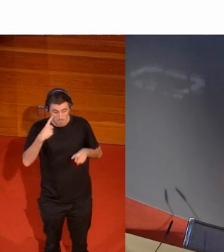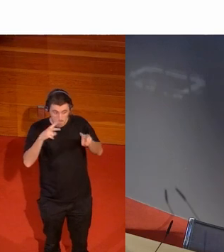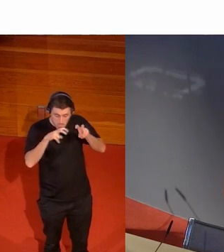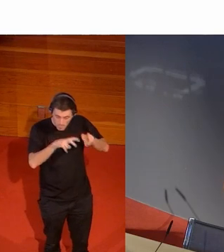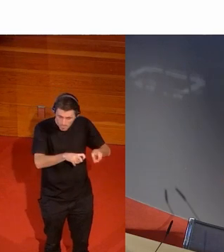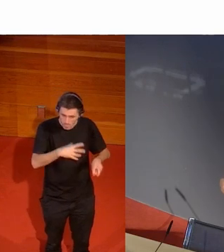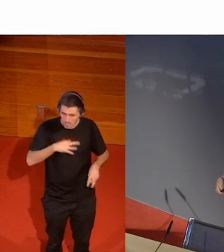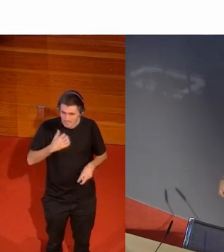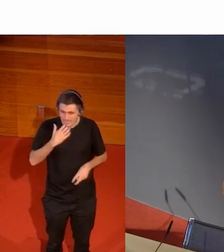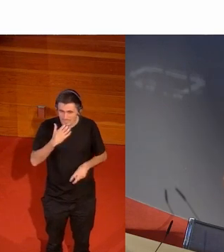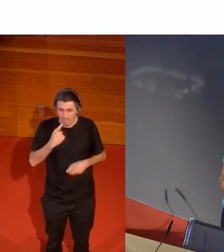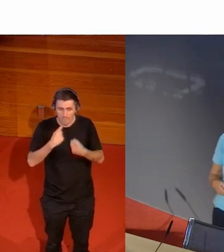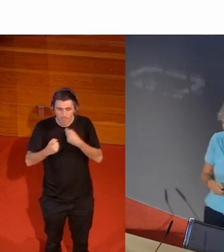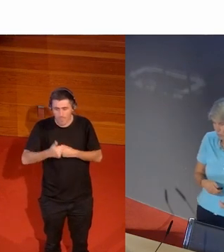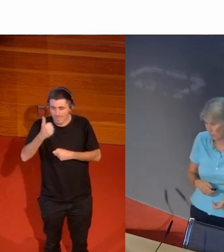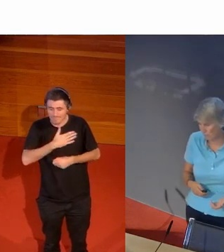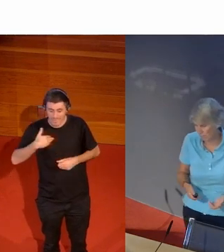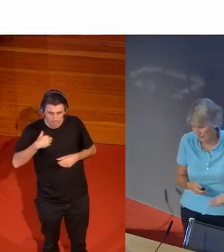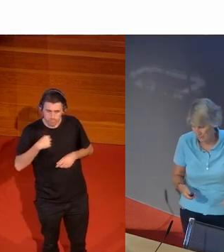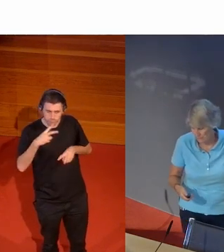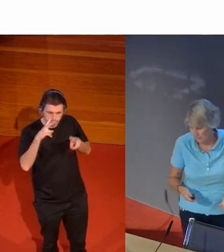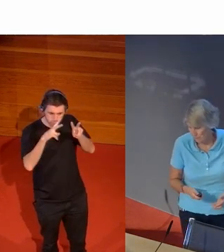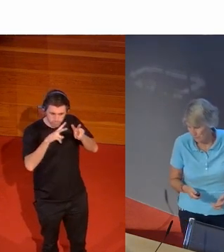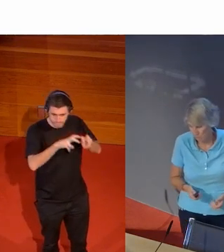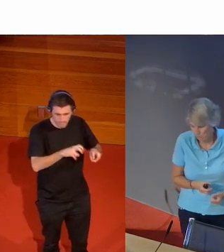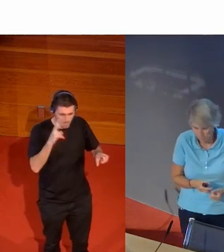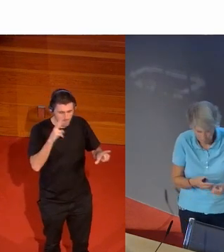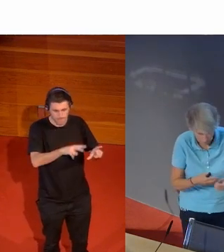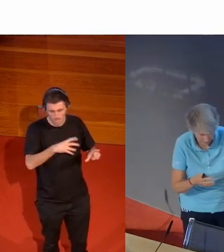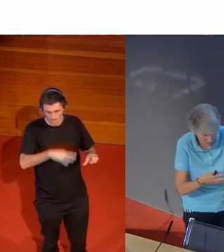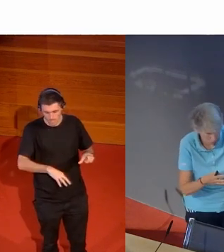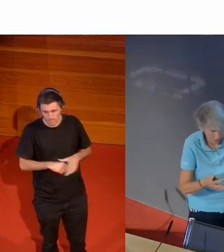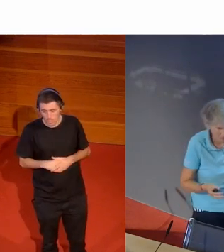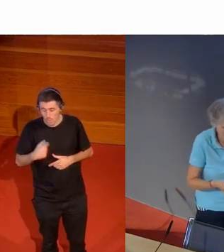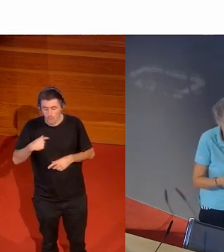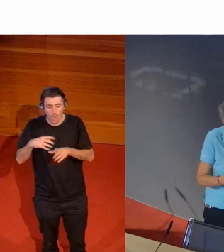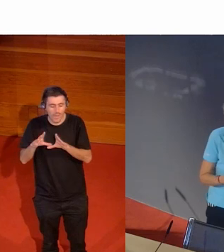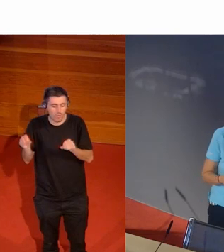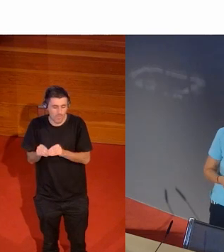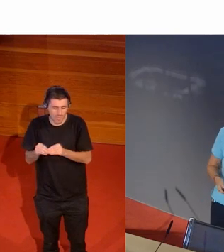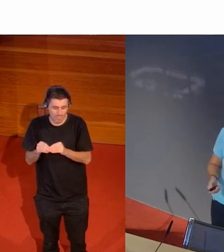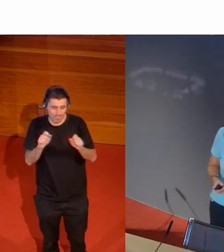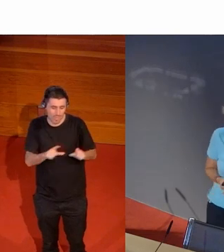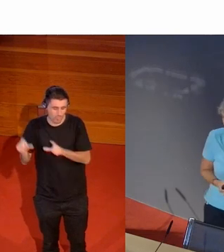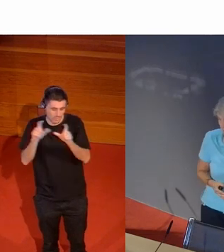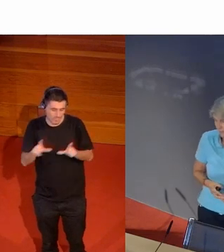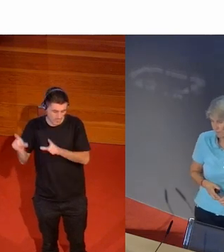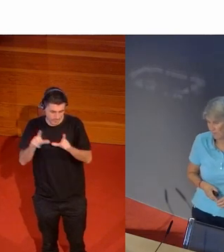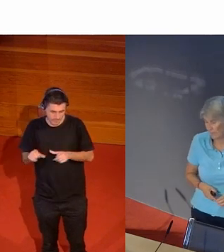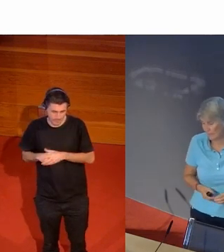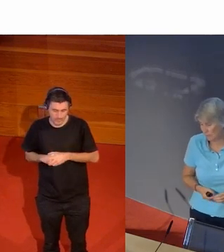para quien quiera más datos pero bueno yo lo he resumido en varias en varias diapositivas muy gráficas